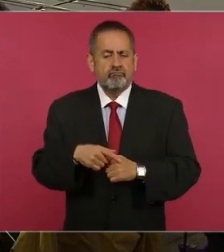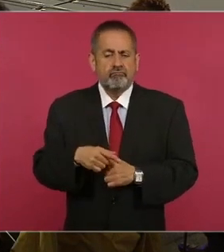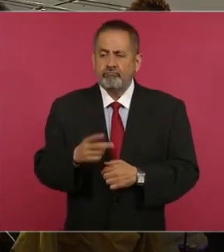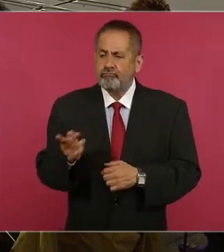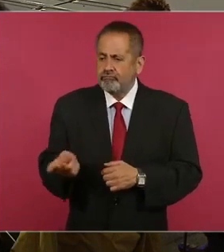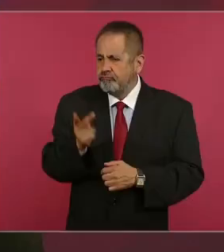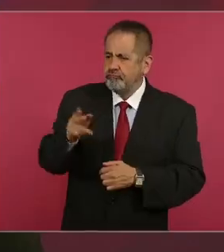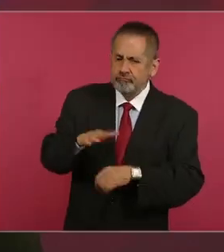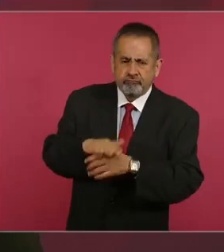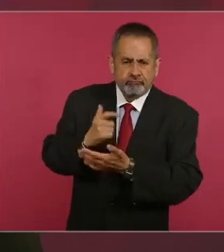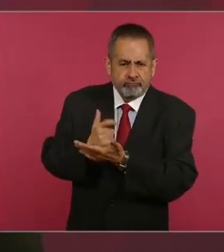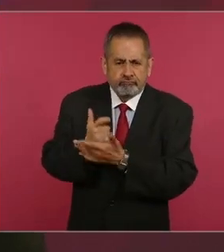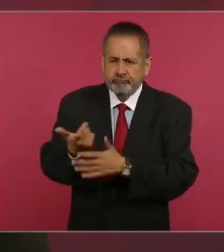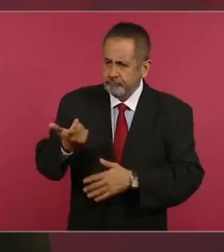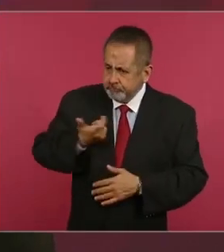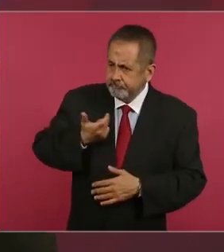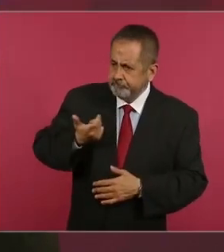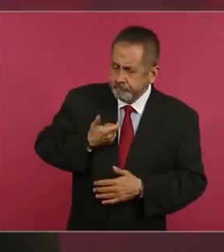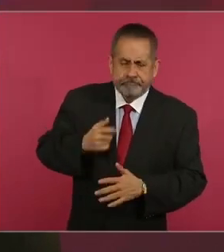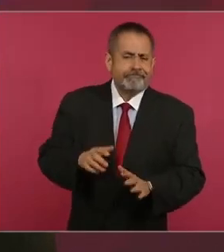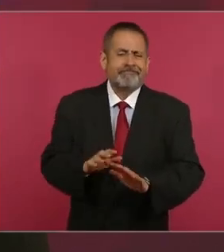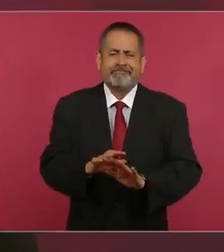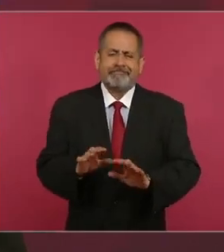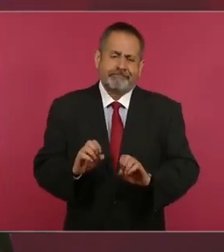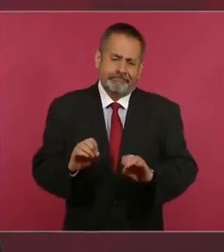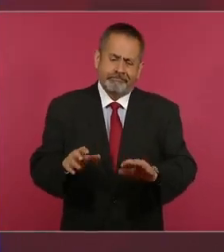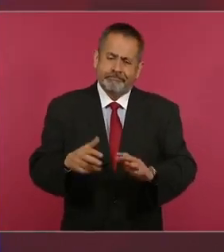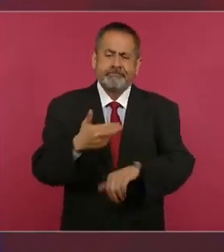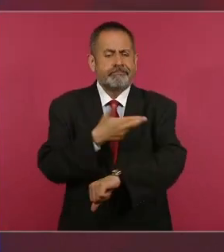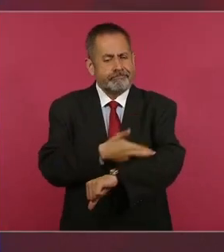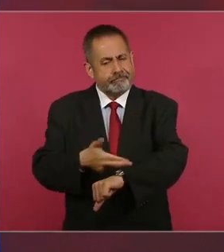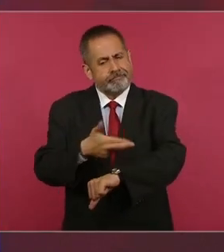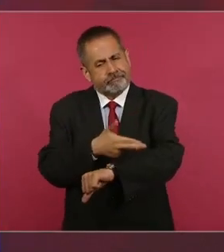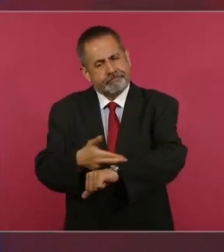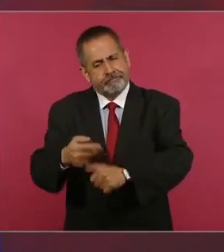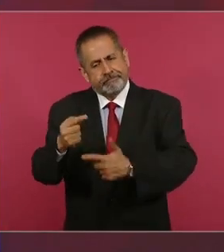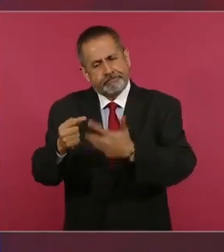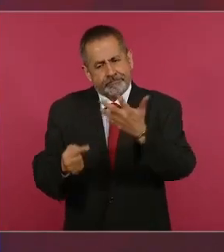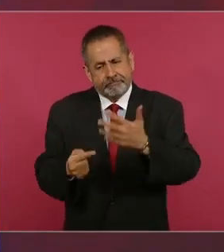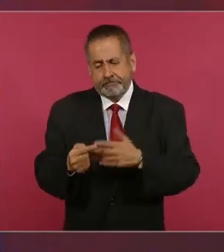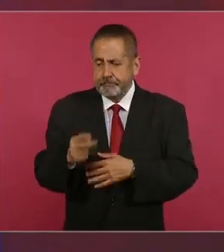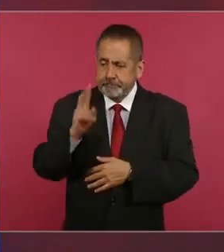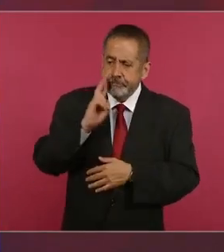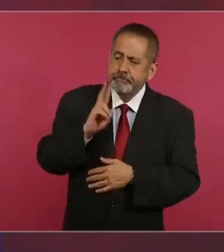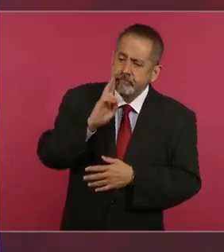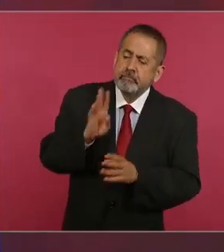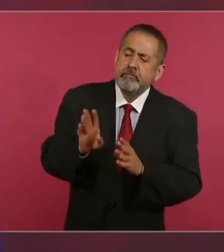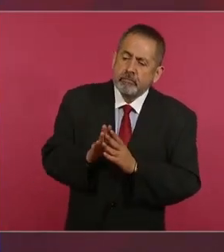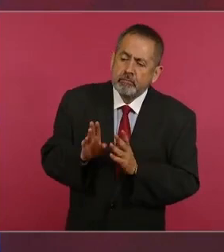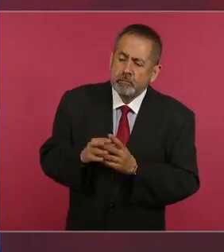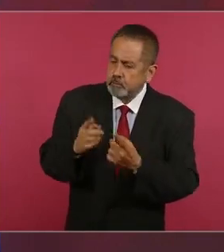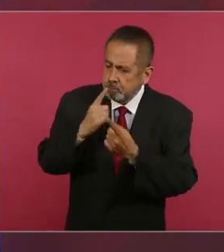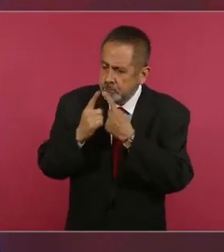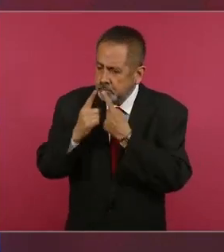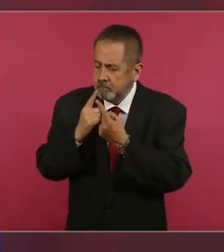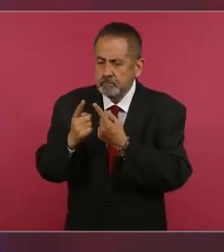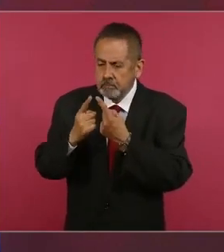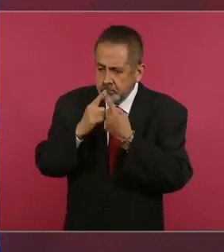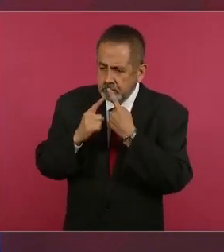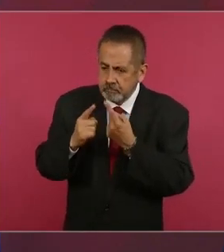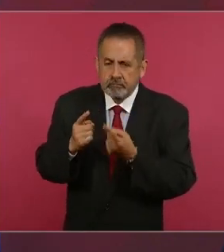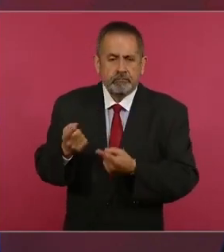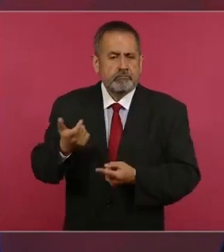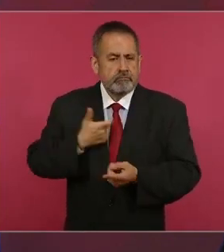¿Cuál es la idea de este concepto? Es precisamente que todas las personas tengan oportunidad de pago y que cuentan con programas